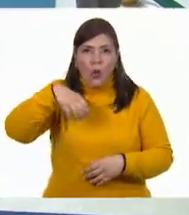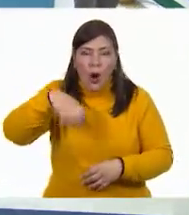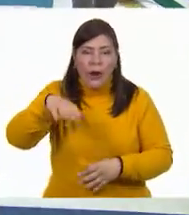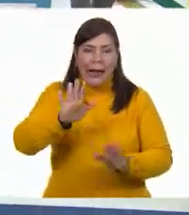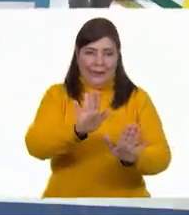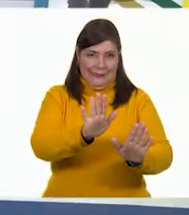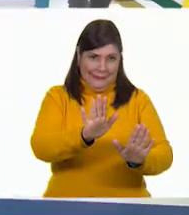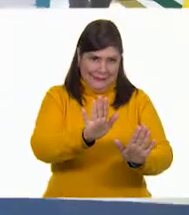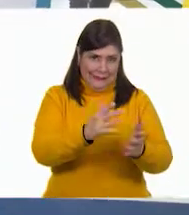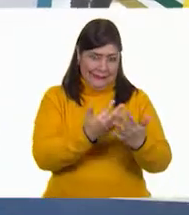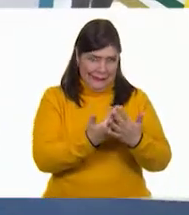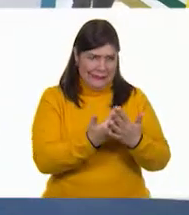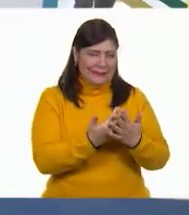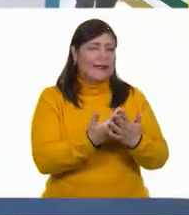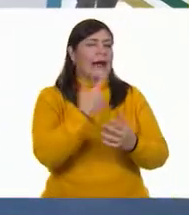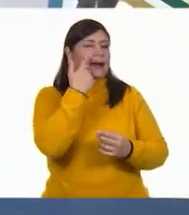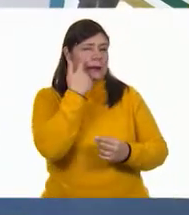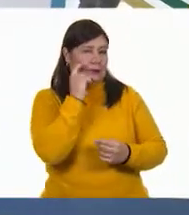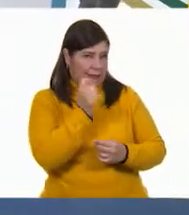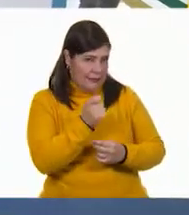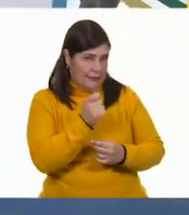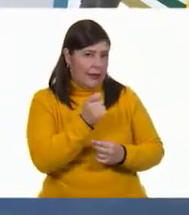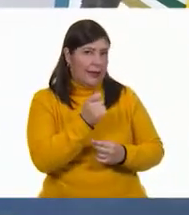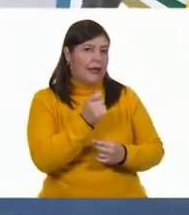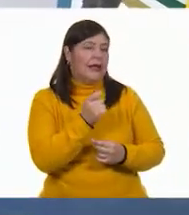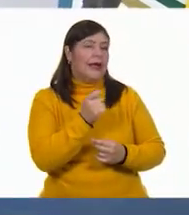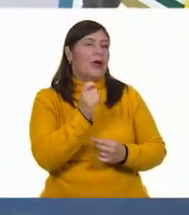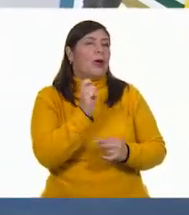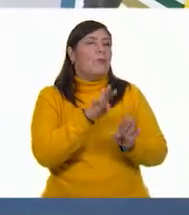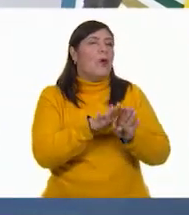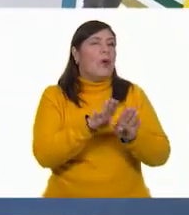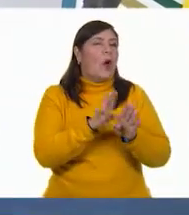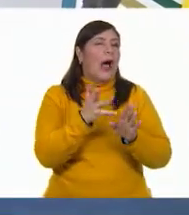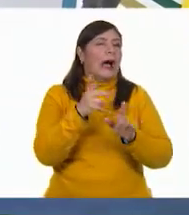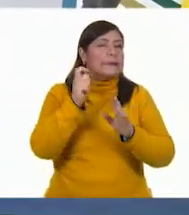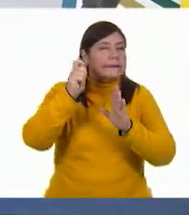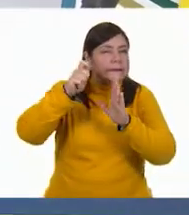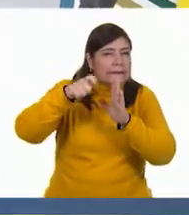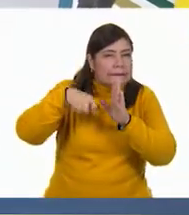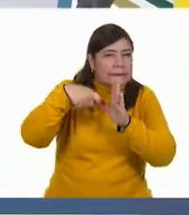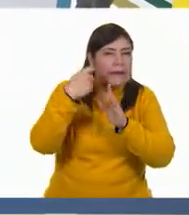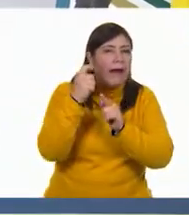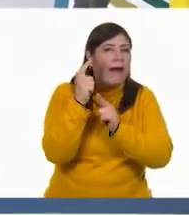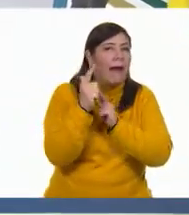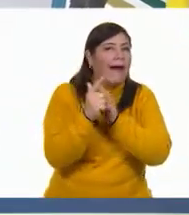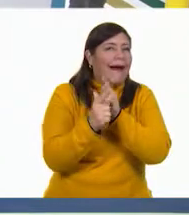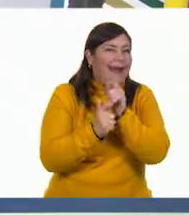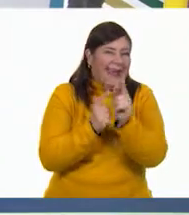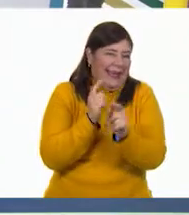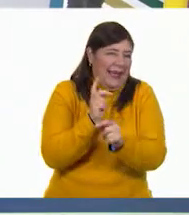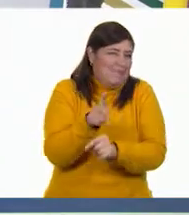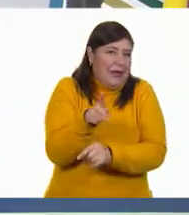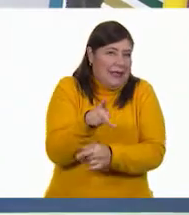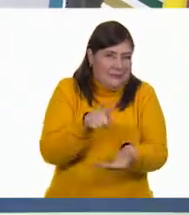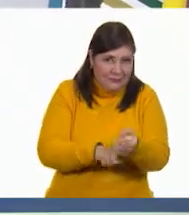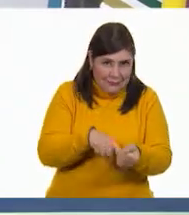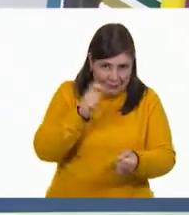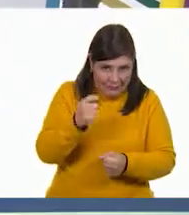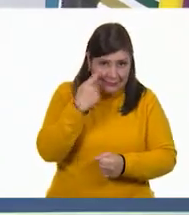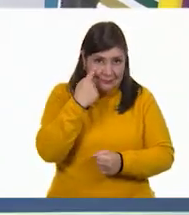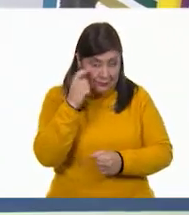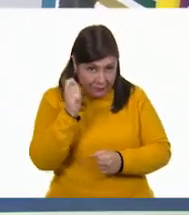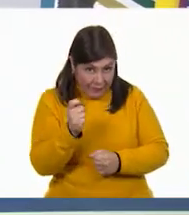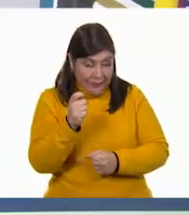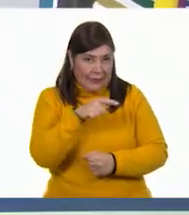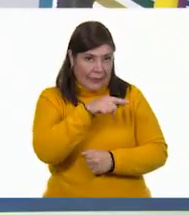¡Alto, alto! ¿Qué te parece si lo hacemos en cámara lenta? ¿Vale? Ok. Muy bien. Ahora, chequen la reacción